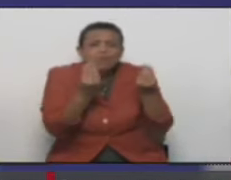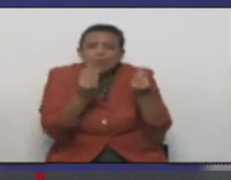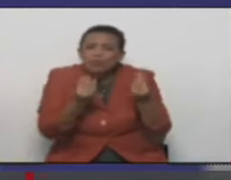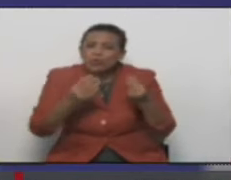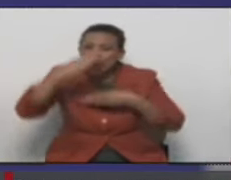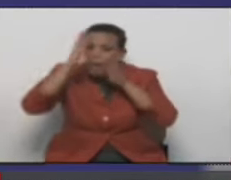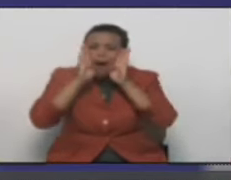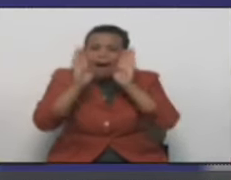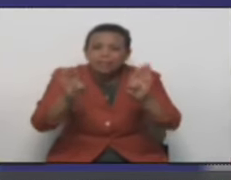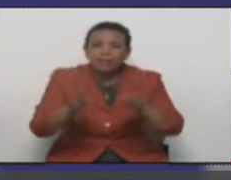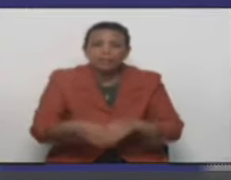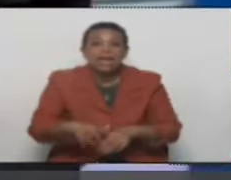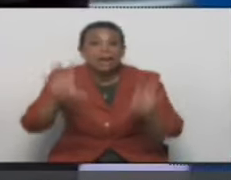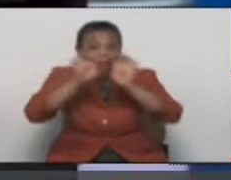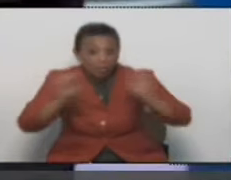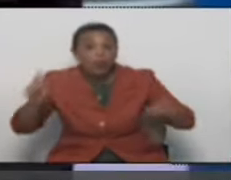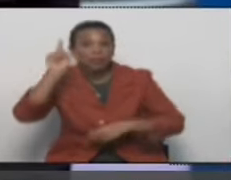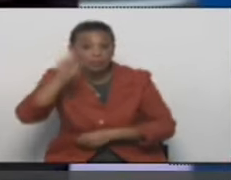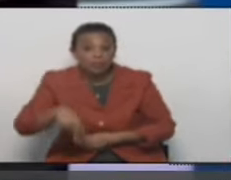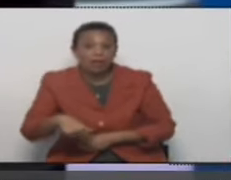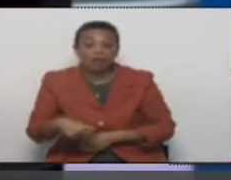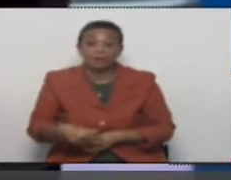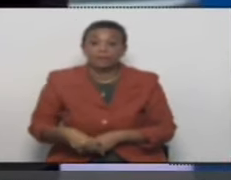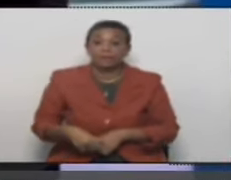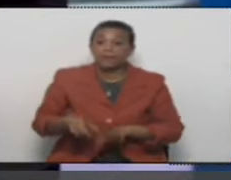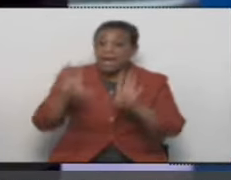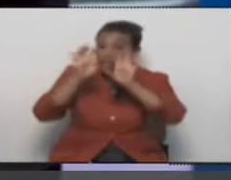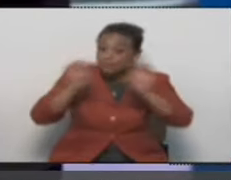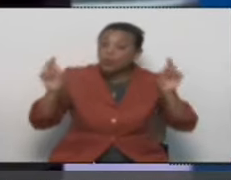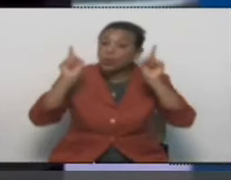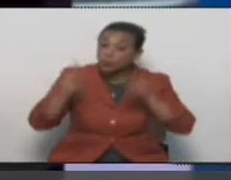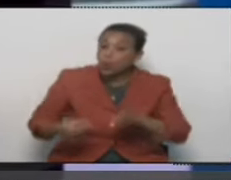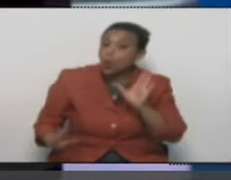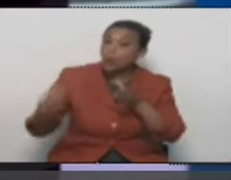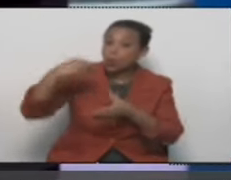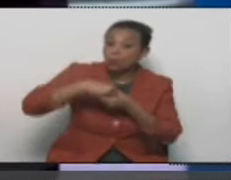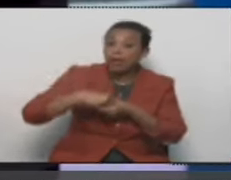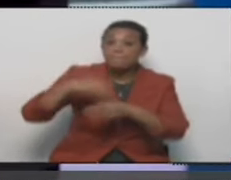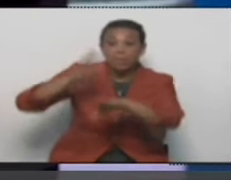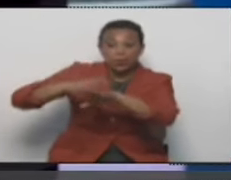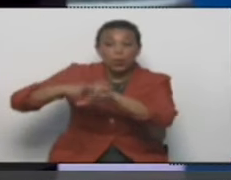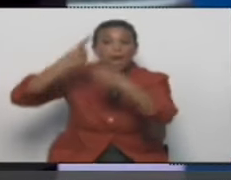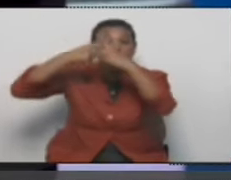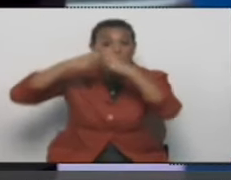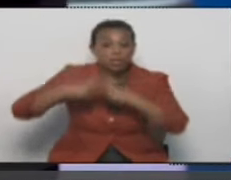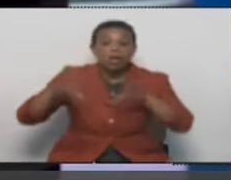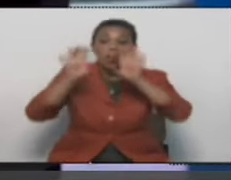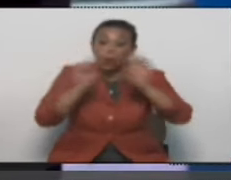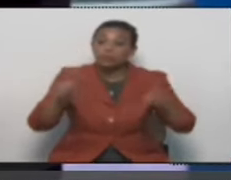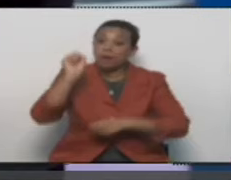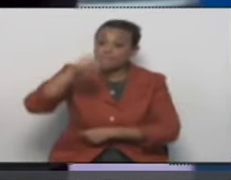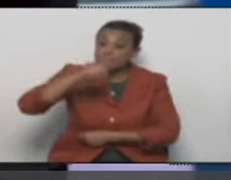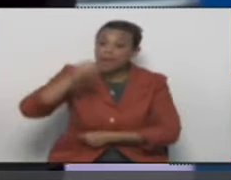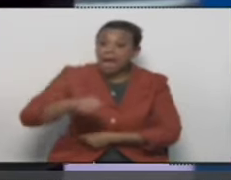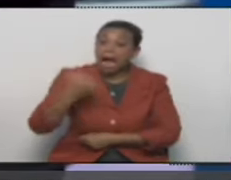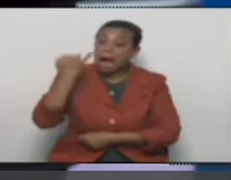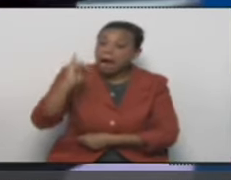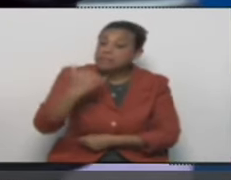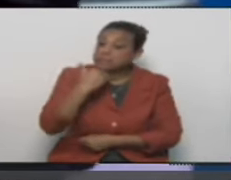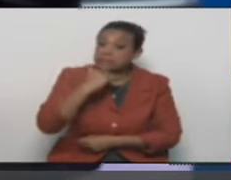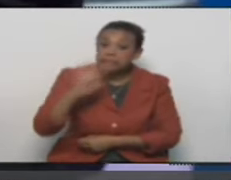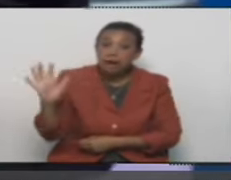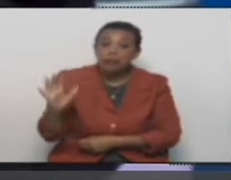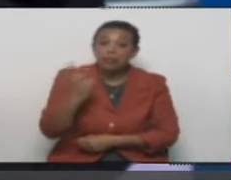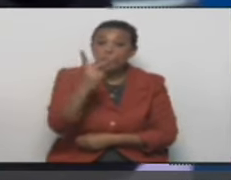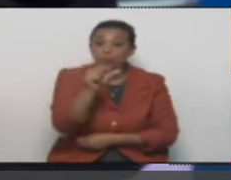que podemos hacer. ¿Y la parte educativa, Marquez? Bueno, en hemos avanzado. Le tengo números buenos de la parte educativa. Ya hace